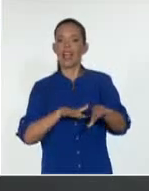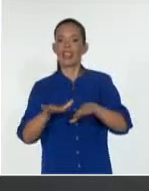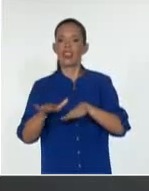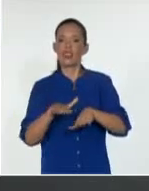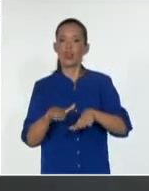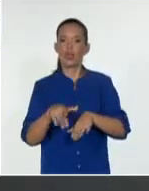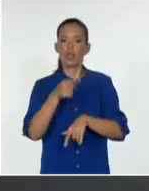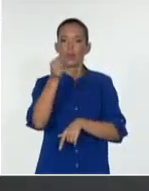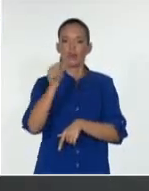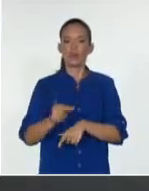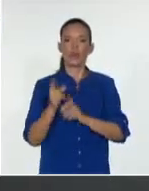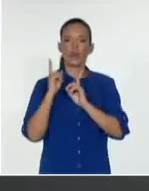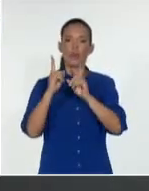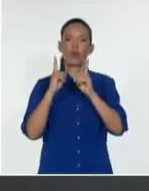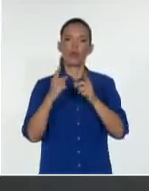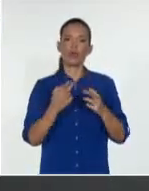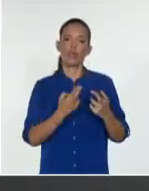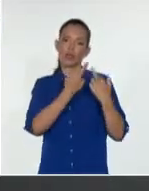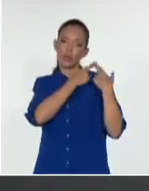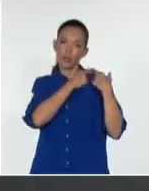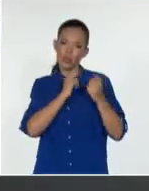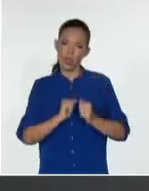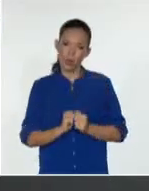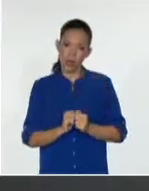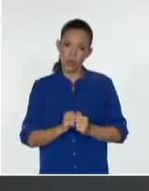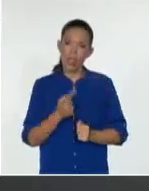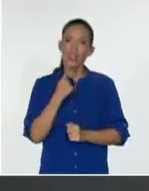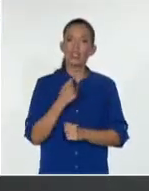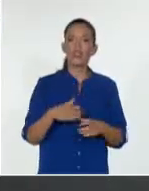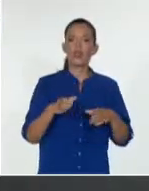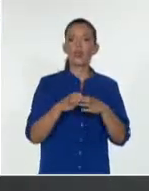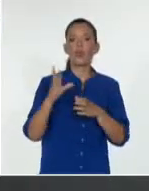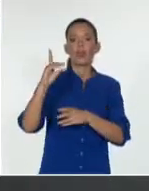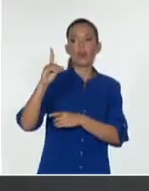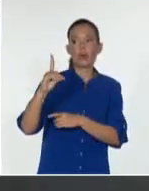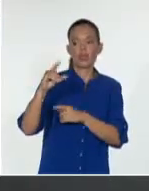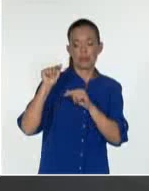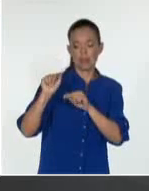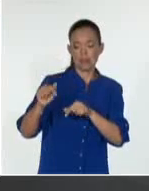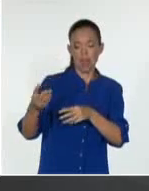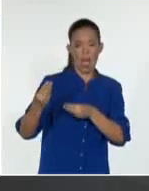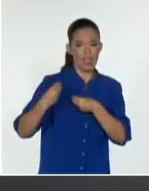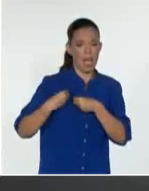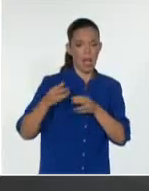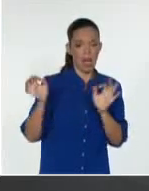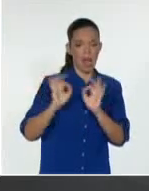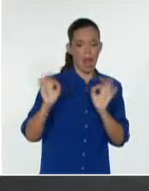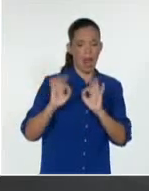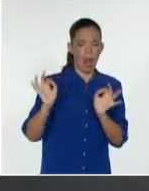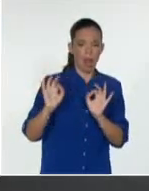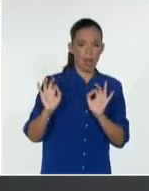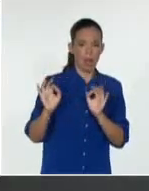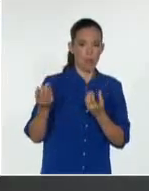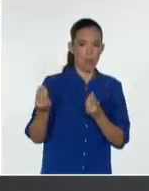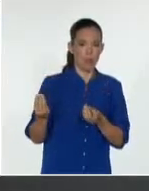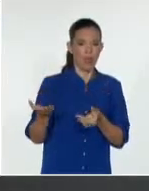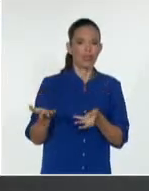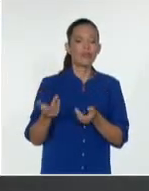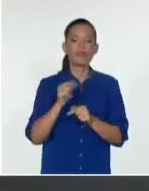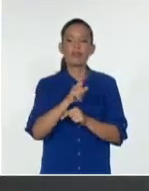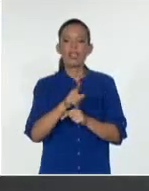Y a esa persona les petaba, la democracia nunca me ha dado nada. Y es una crítica rotunda a sistemas, sobre todo